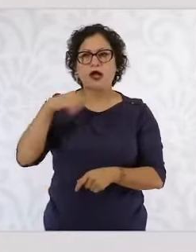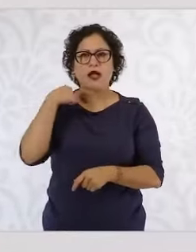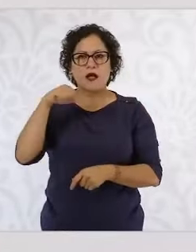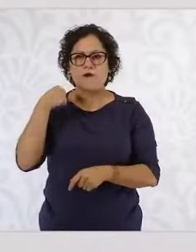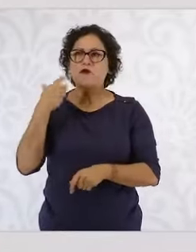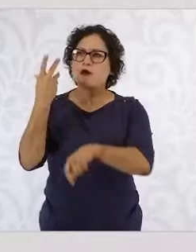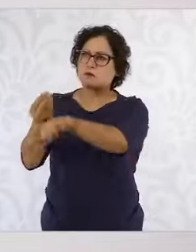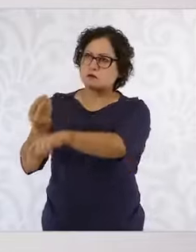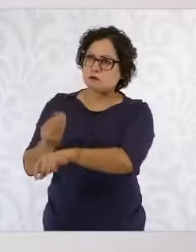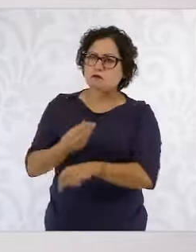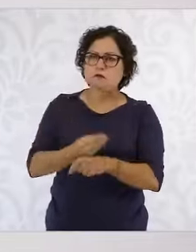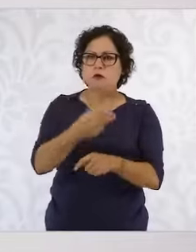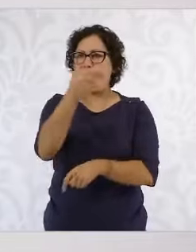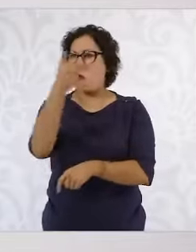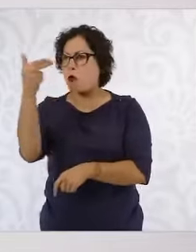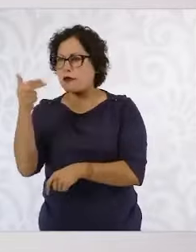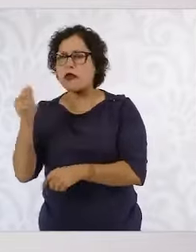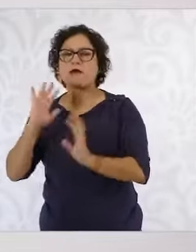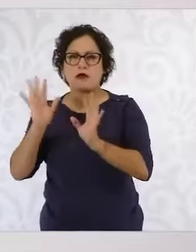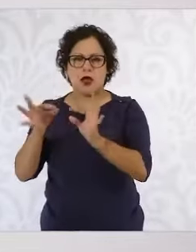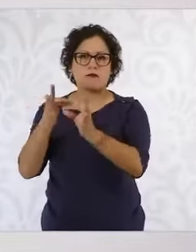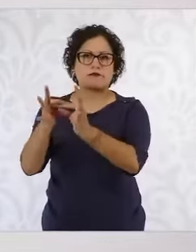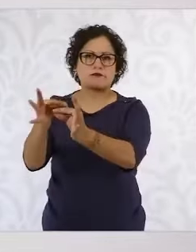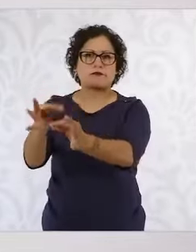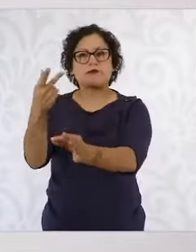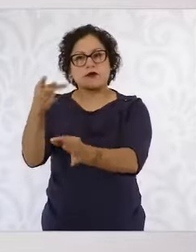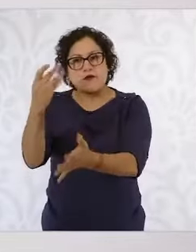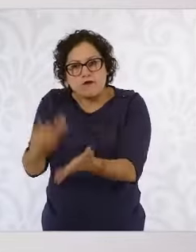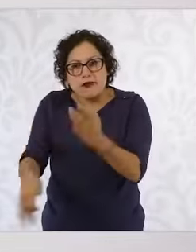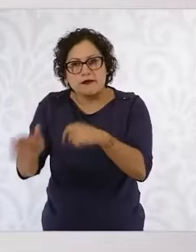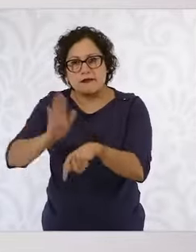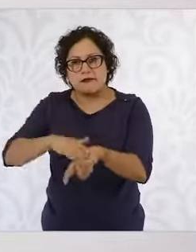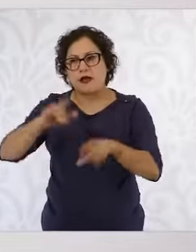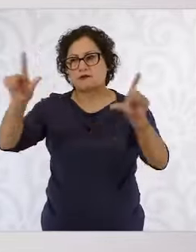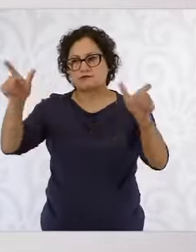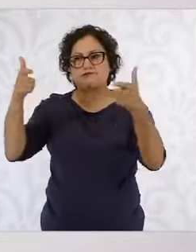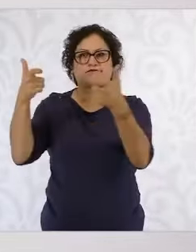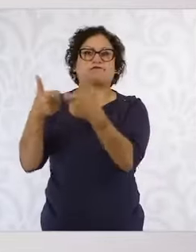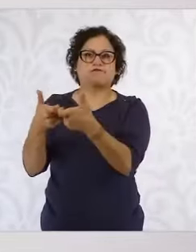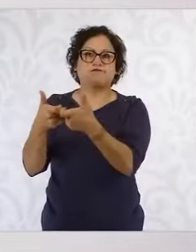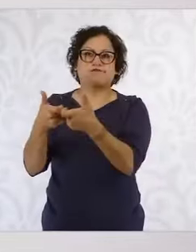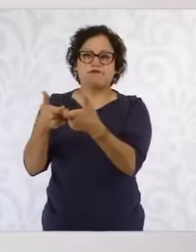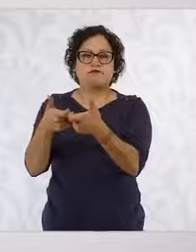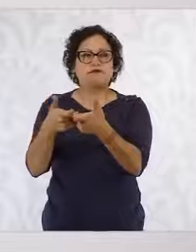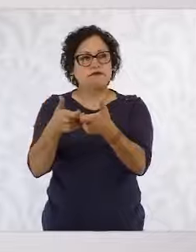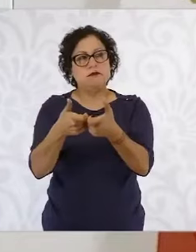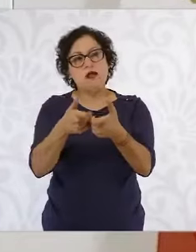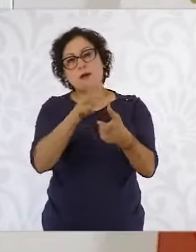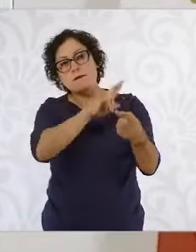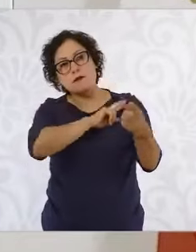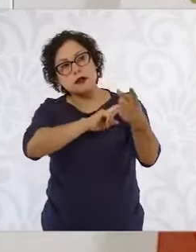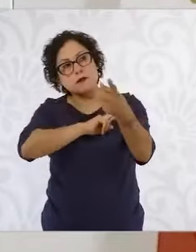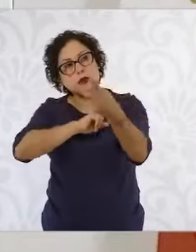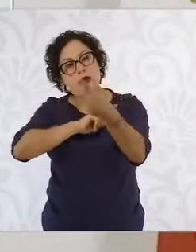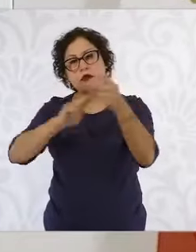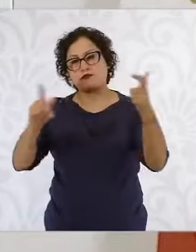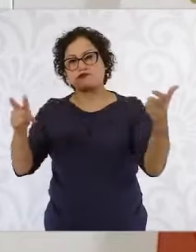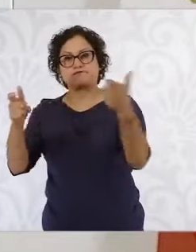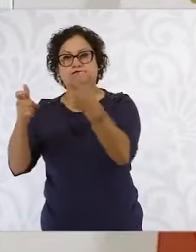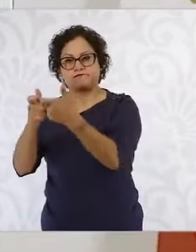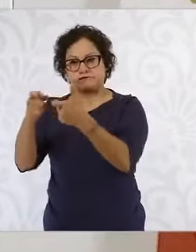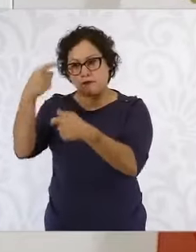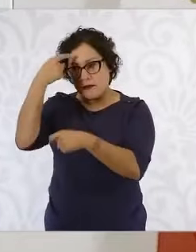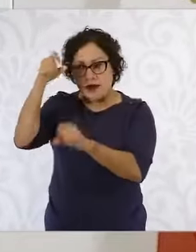hoteles, pero se requiere todavía más y necesitamos inversión privada en muchos espacios de